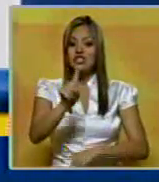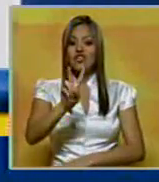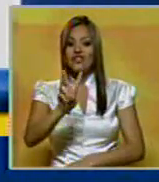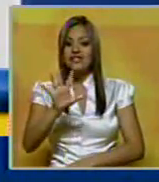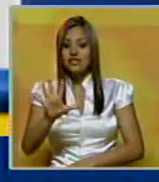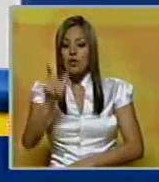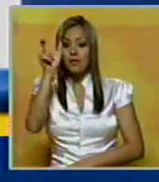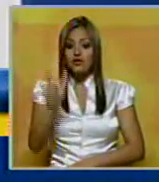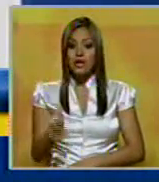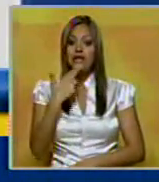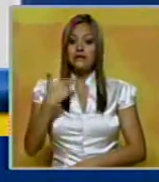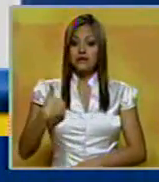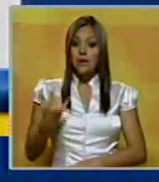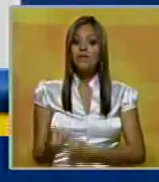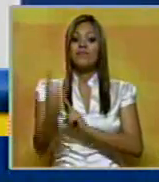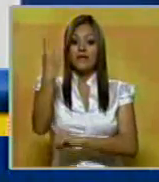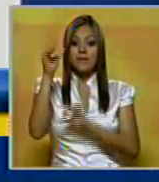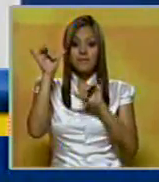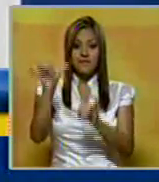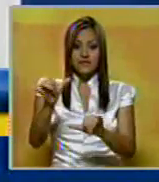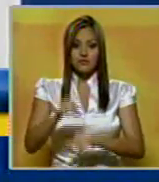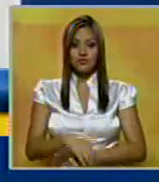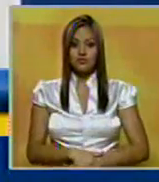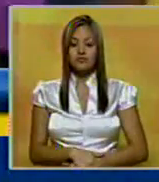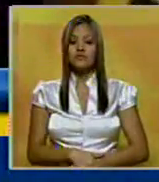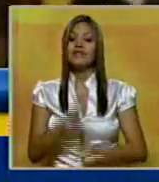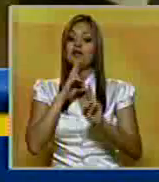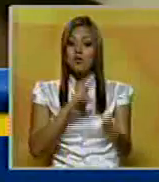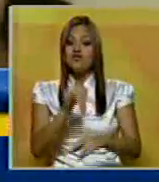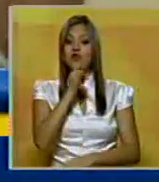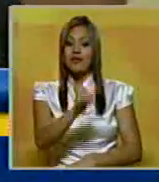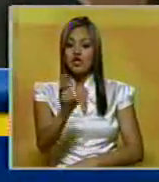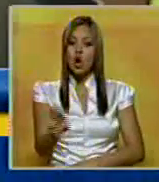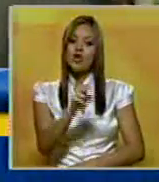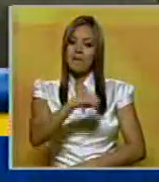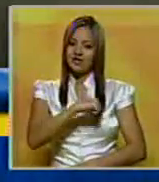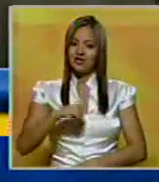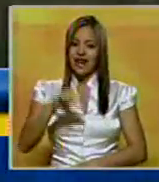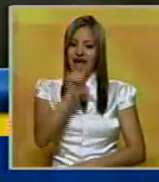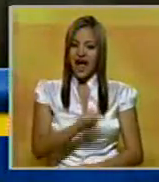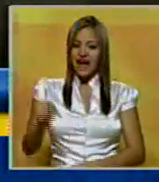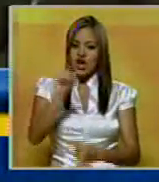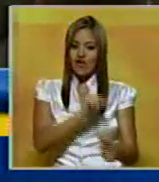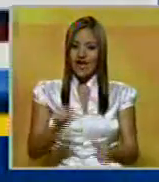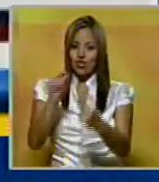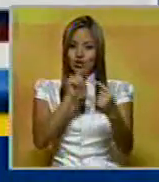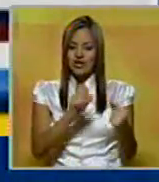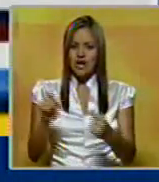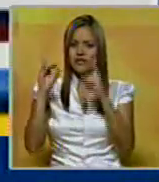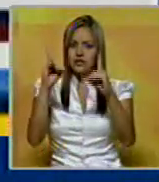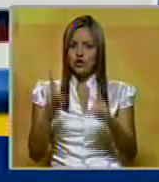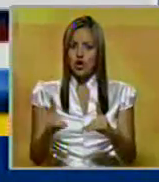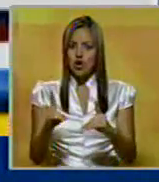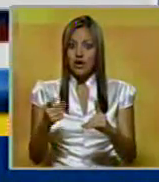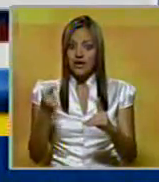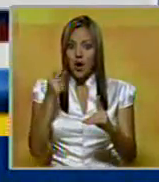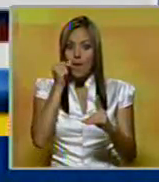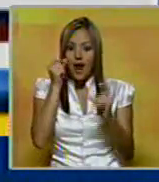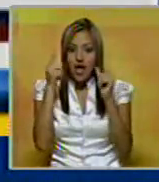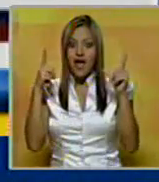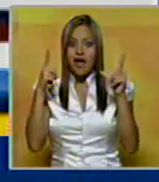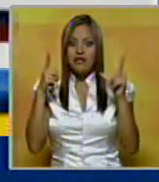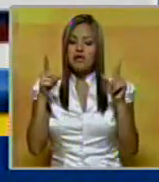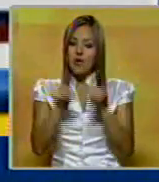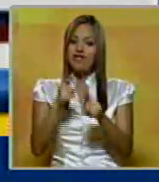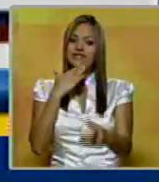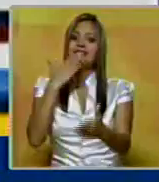figuras destacadas de esa nación. Uribe Vélez declaró a través de su cuenta personal en Twitter que la decisión lo dejó sin palabras, aunque